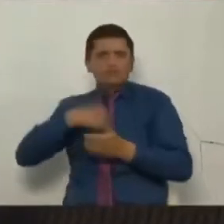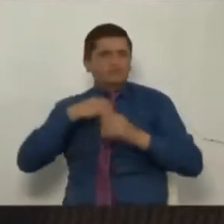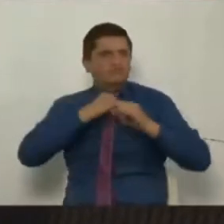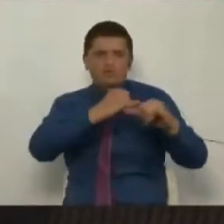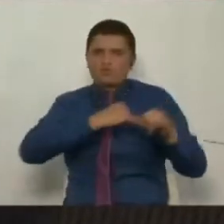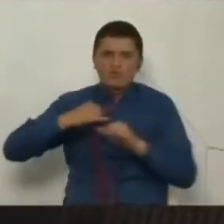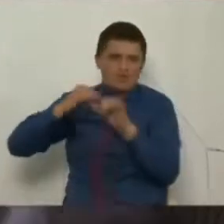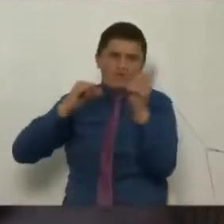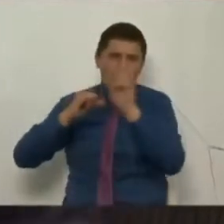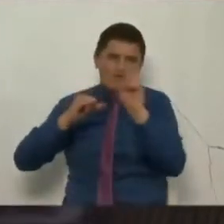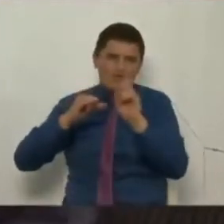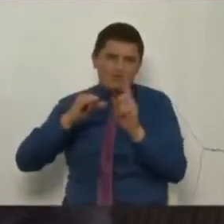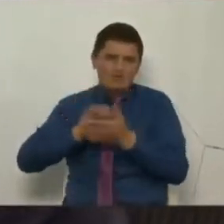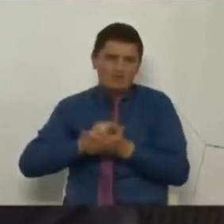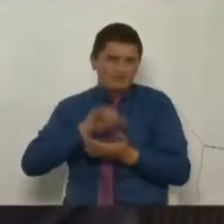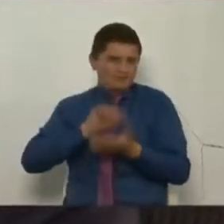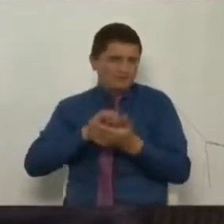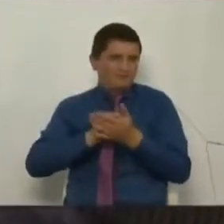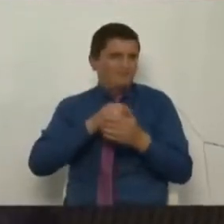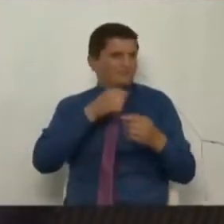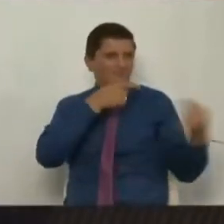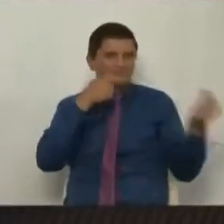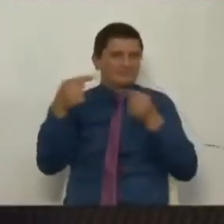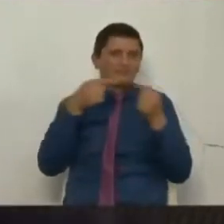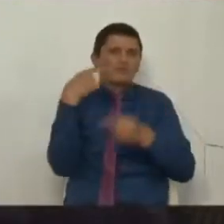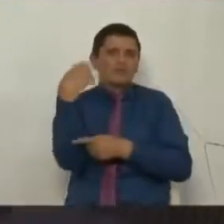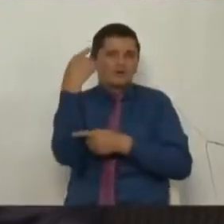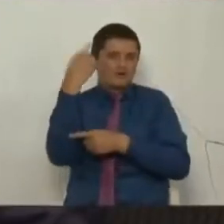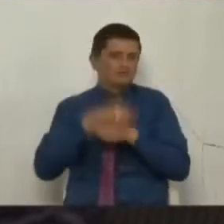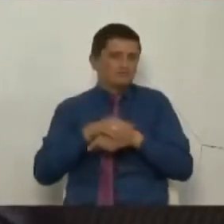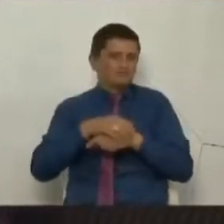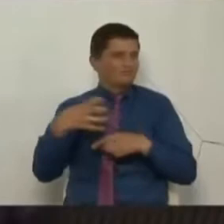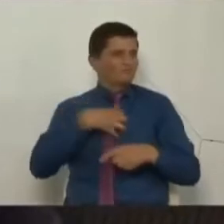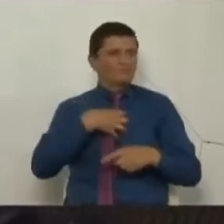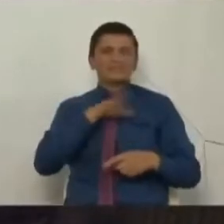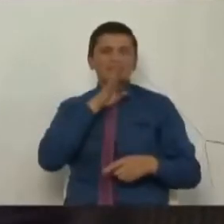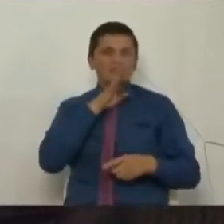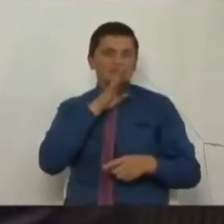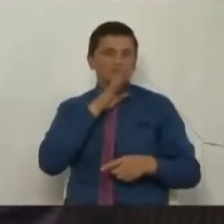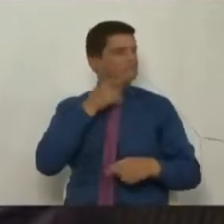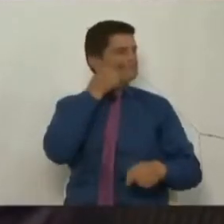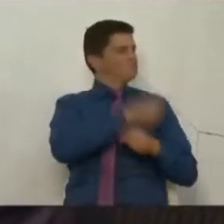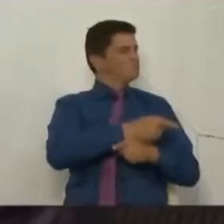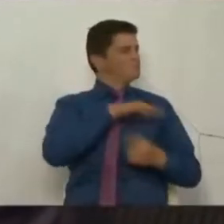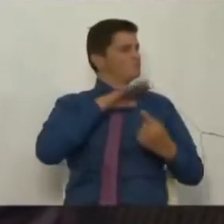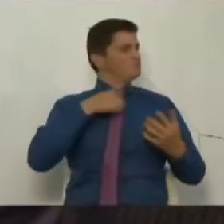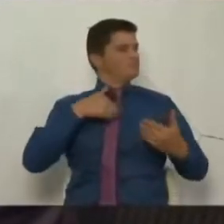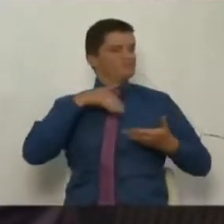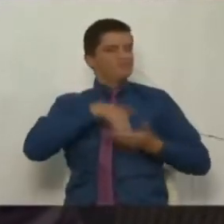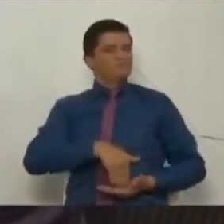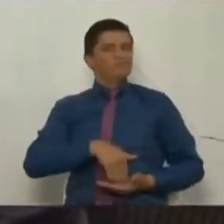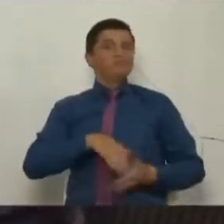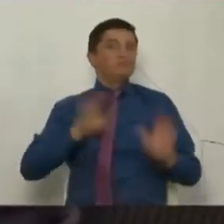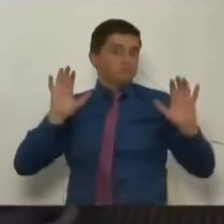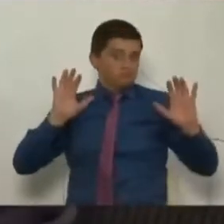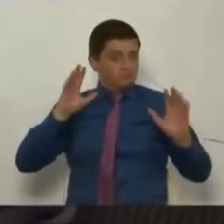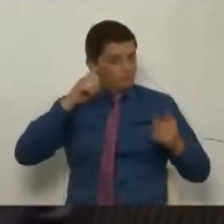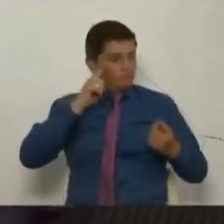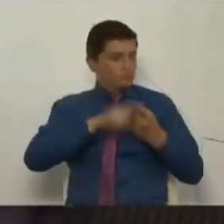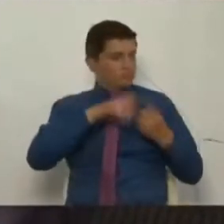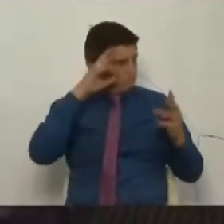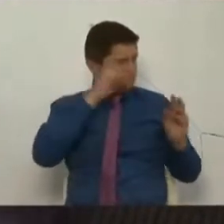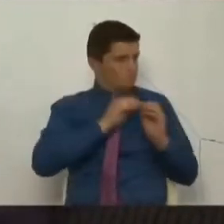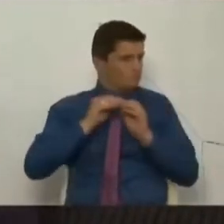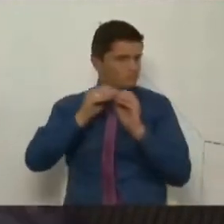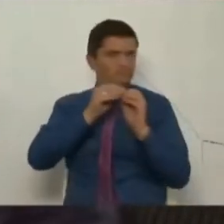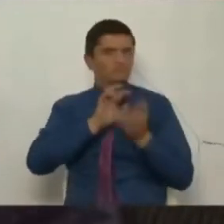última es el gran debate político de la sociedad y lo impone quien gana, en la medida en que pueda hacer acuerdos dentro del Congreso y